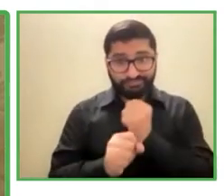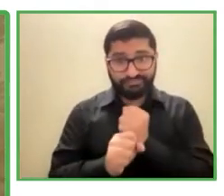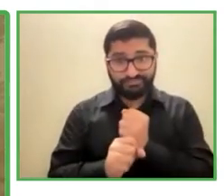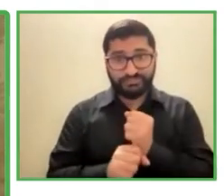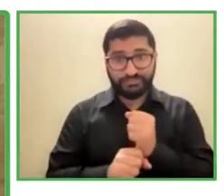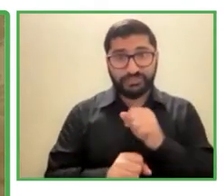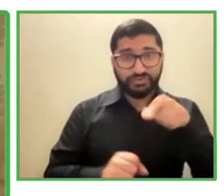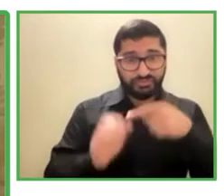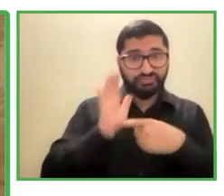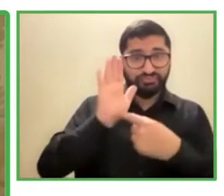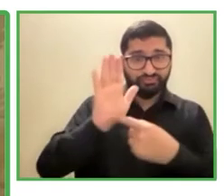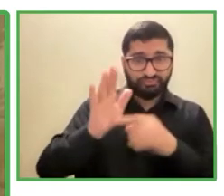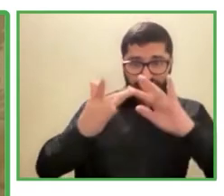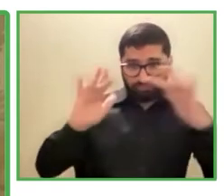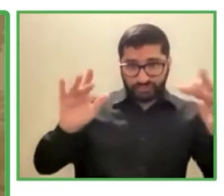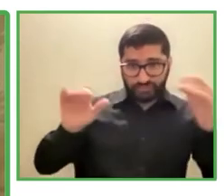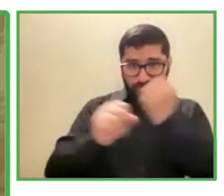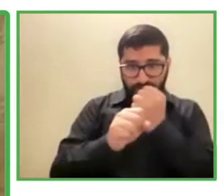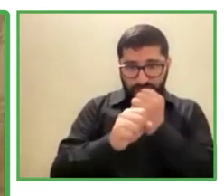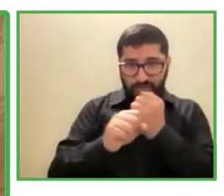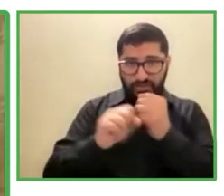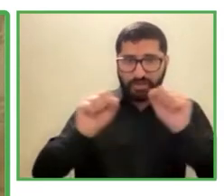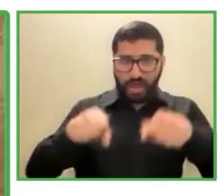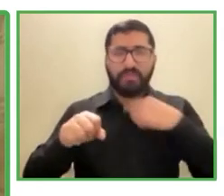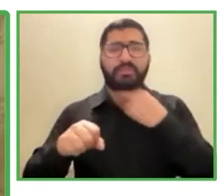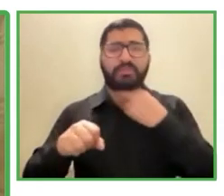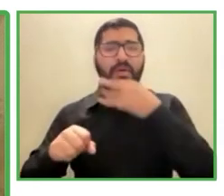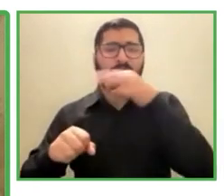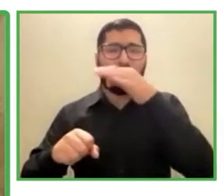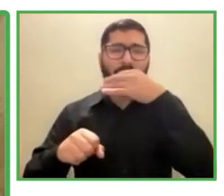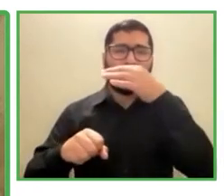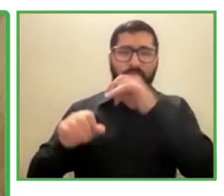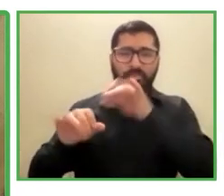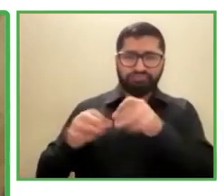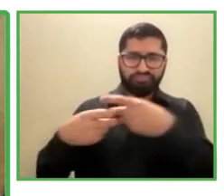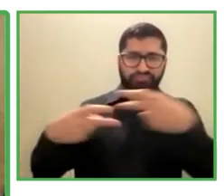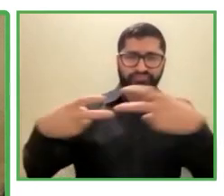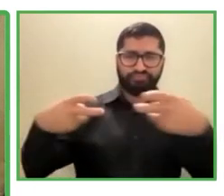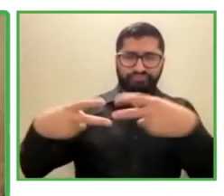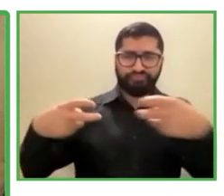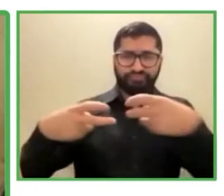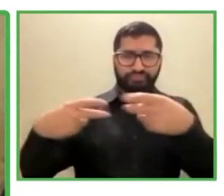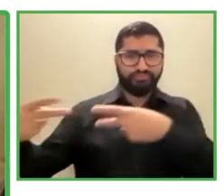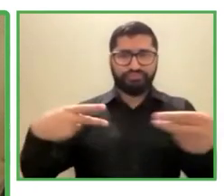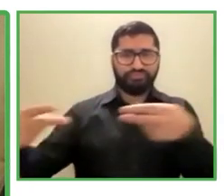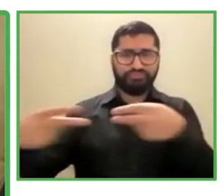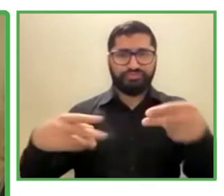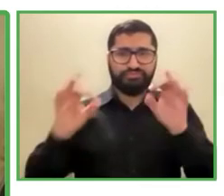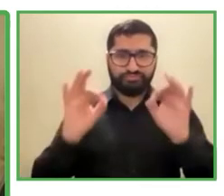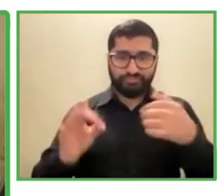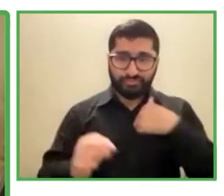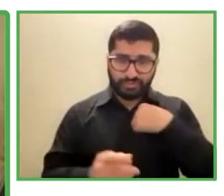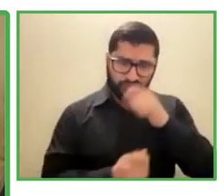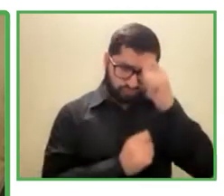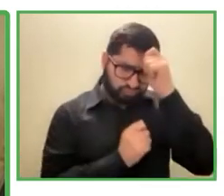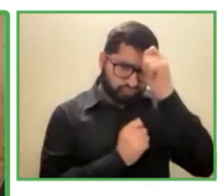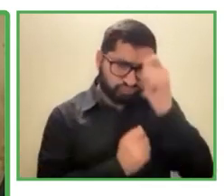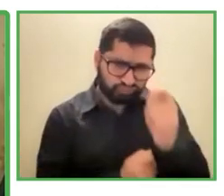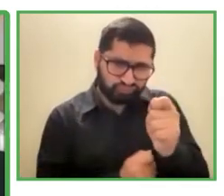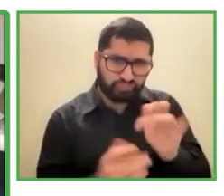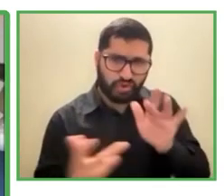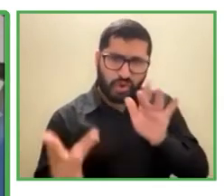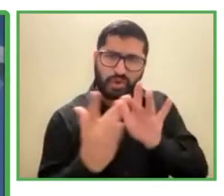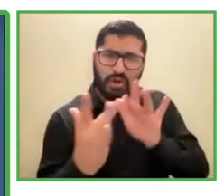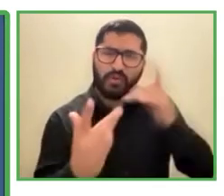computador. Mi objetivo personal es llegar a ser financieramente